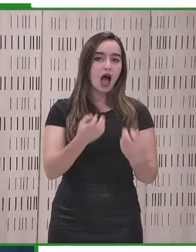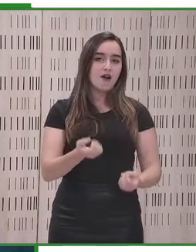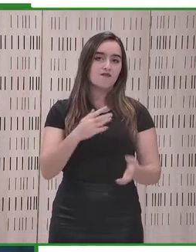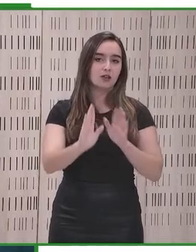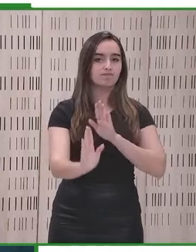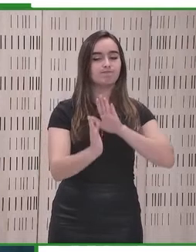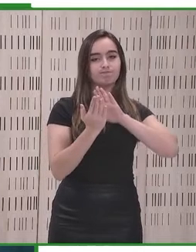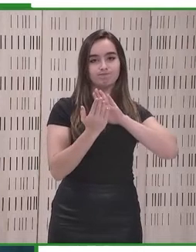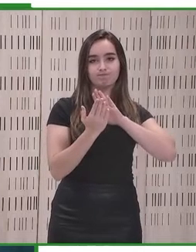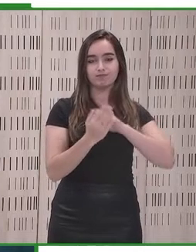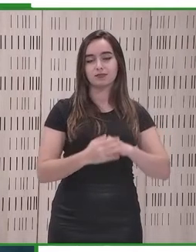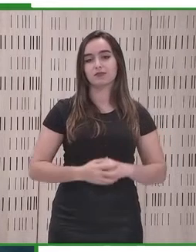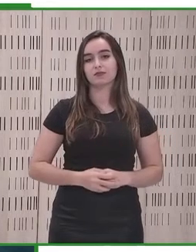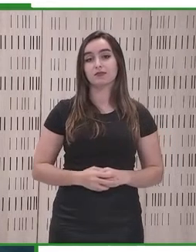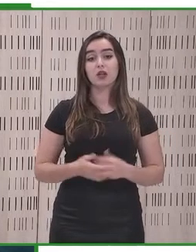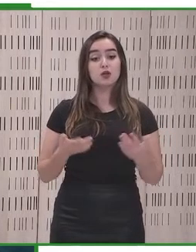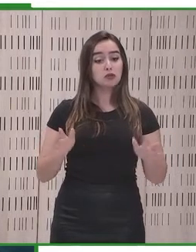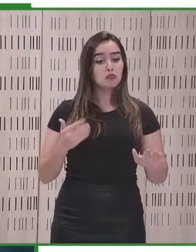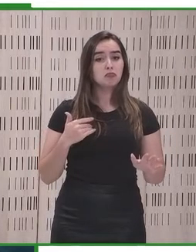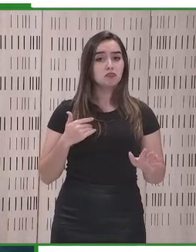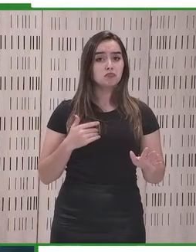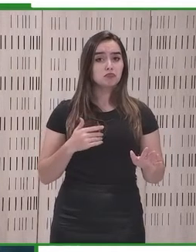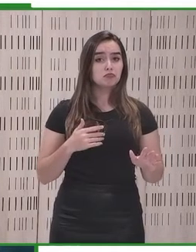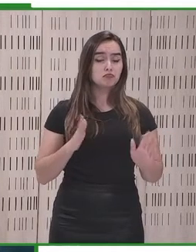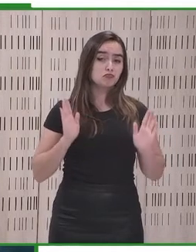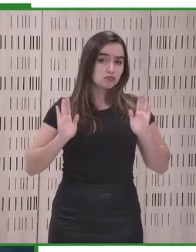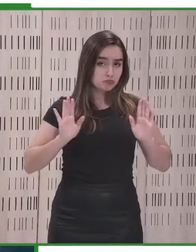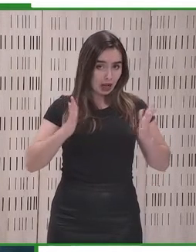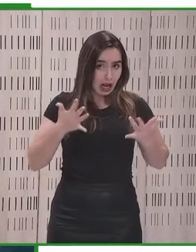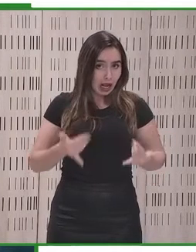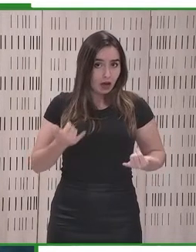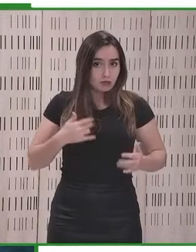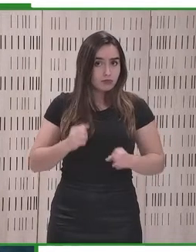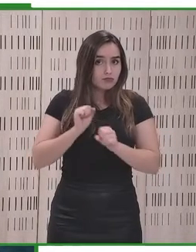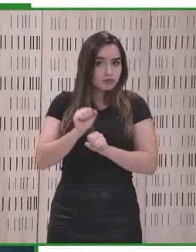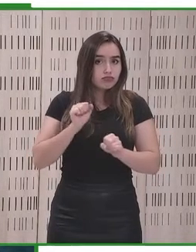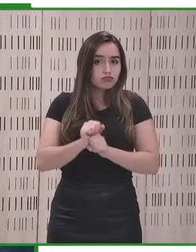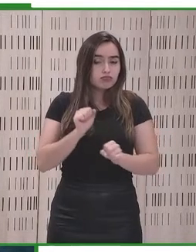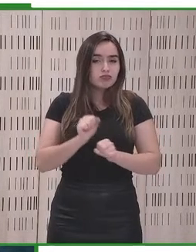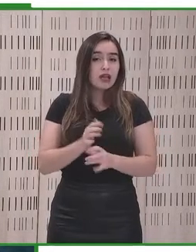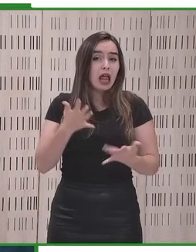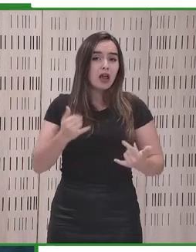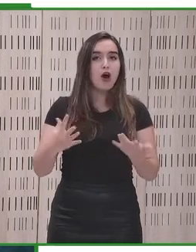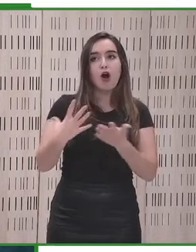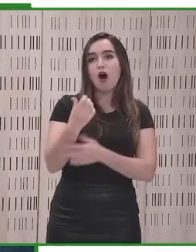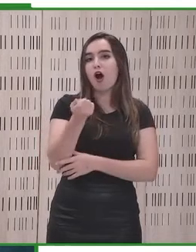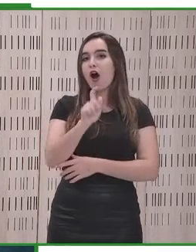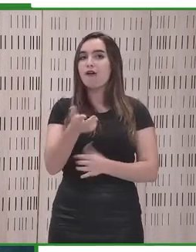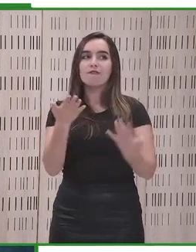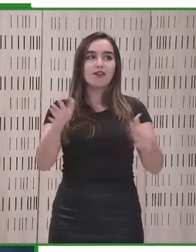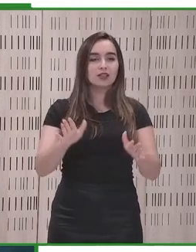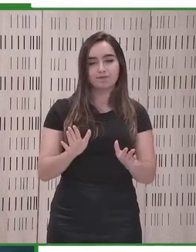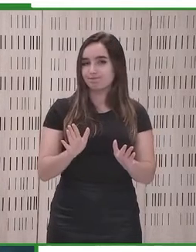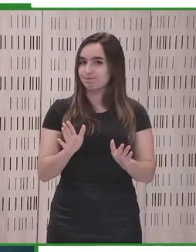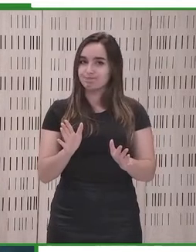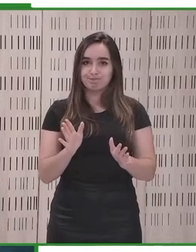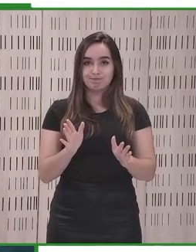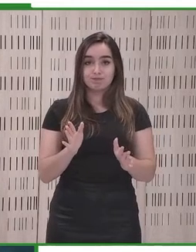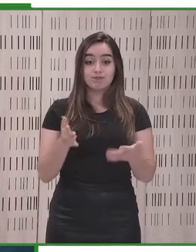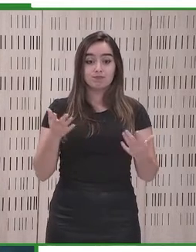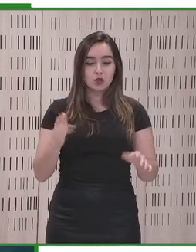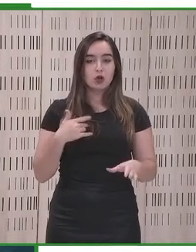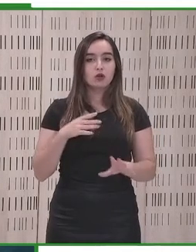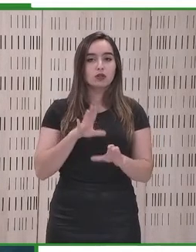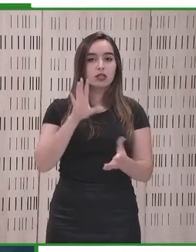Así que estamos en ello, todavía no estamos, no es una realidad. Por eso también el Centro